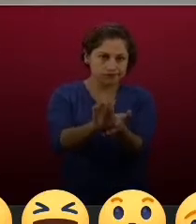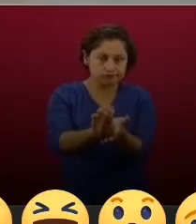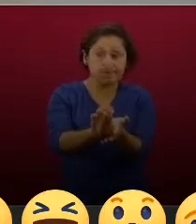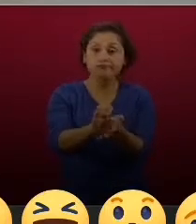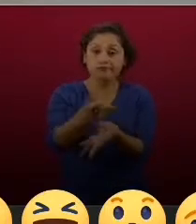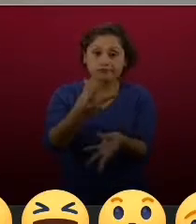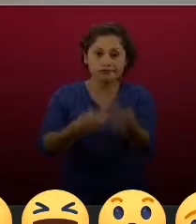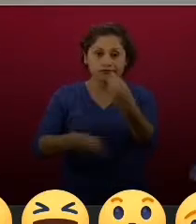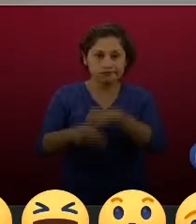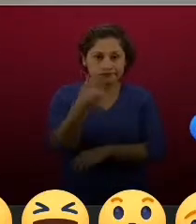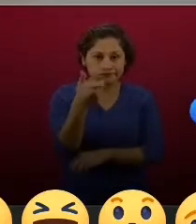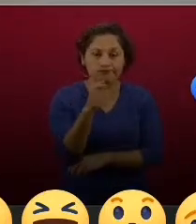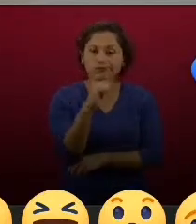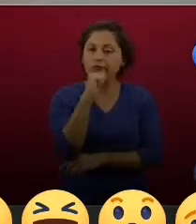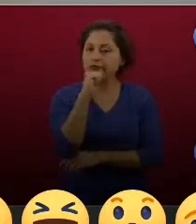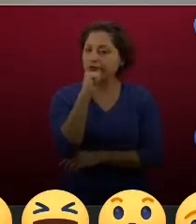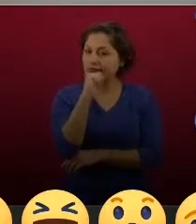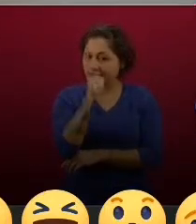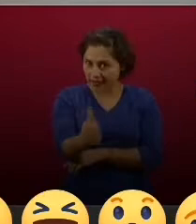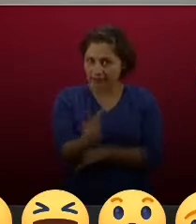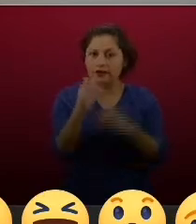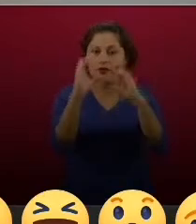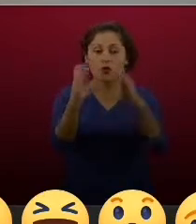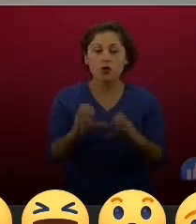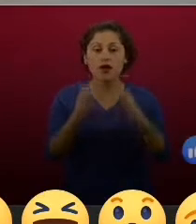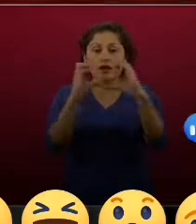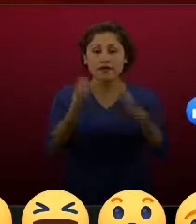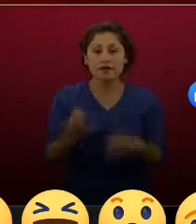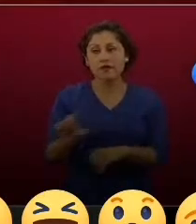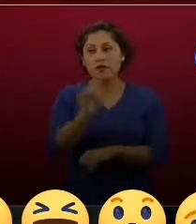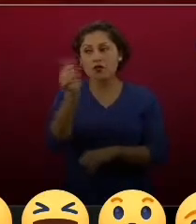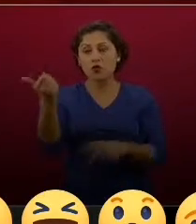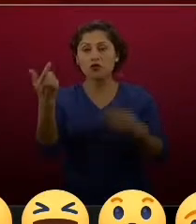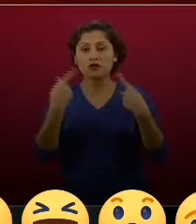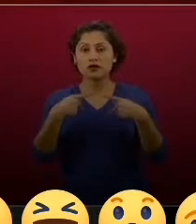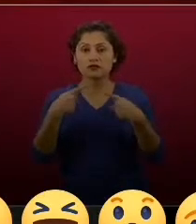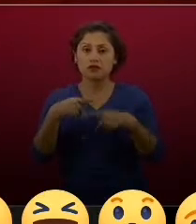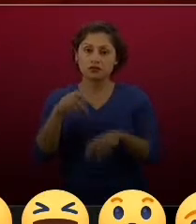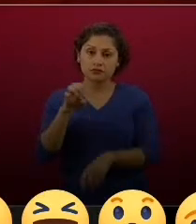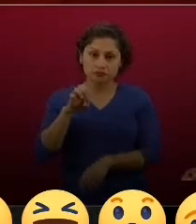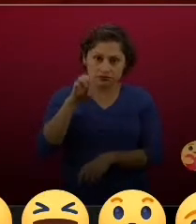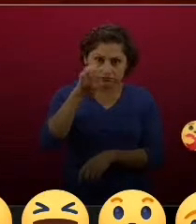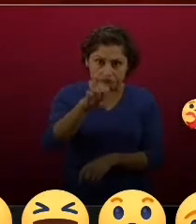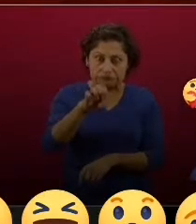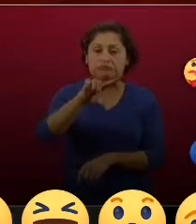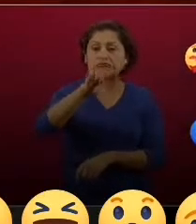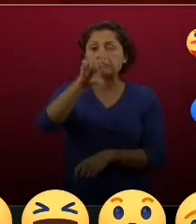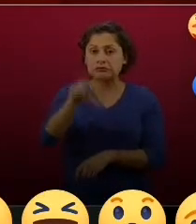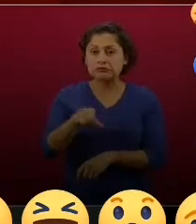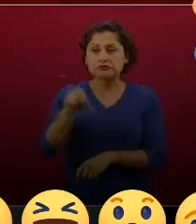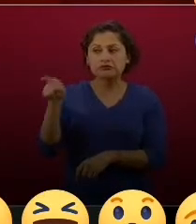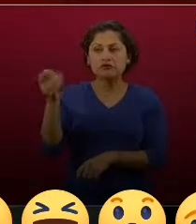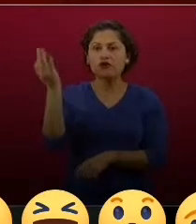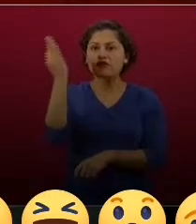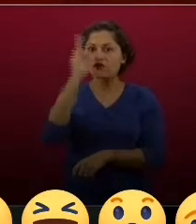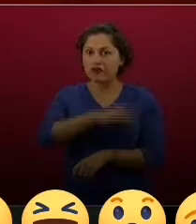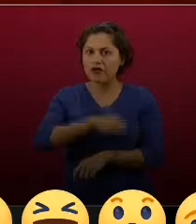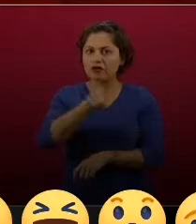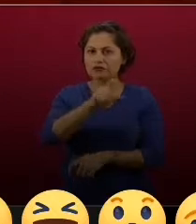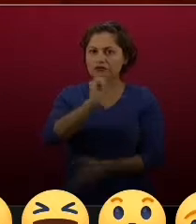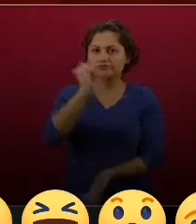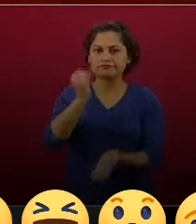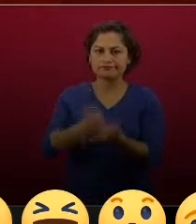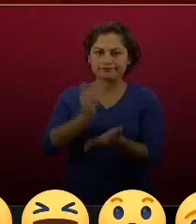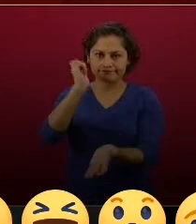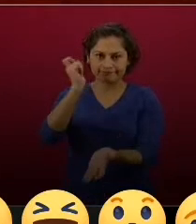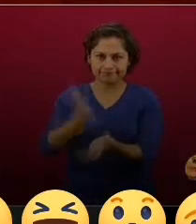sean víctimas de esquemas que los llevan a endeudarse y que no terminan haciéndolo con privados, no